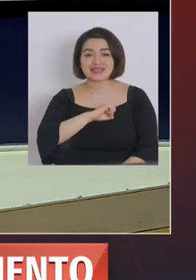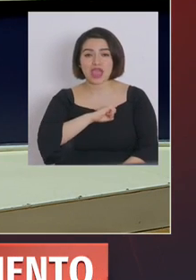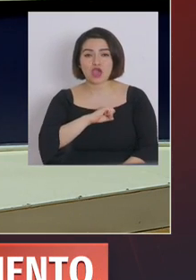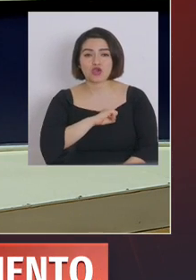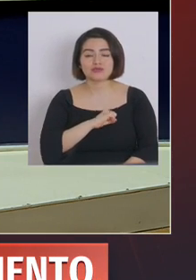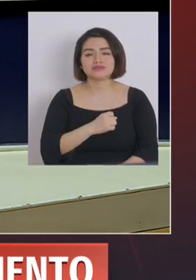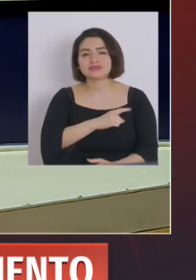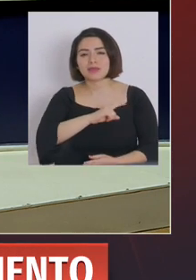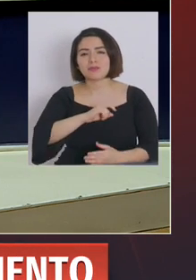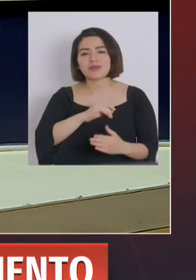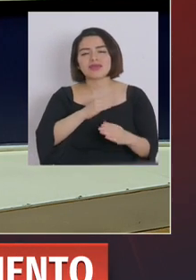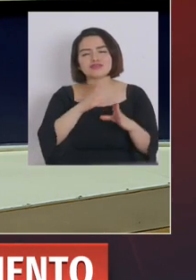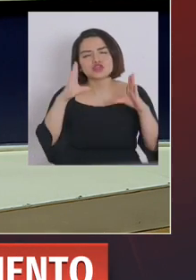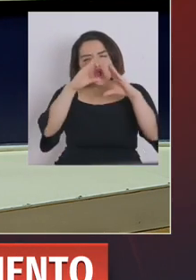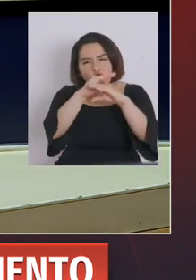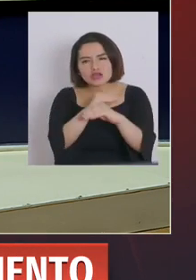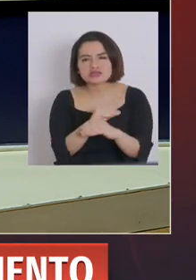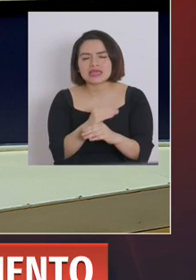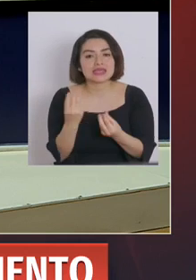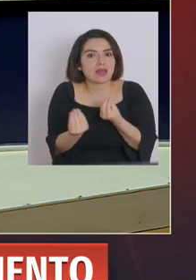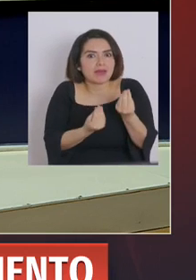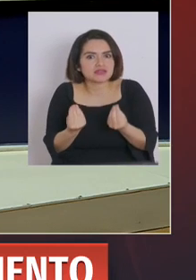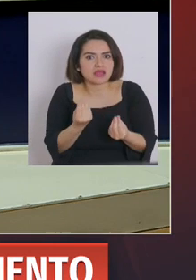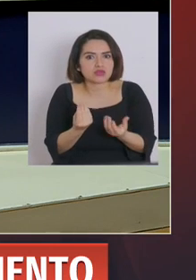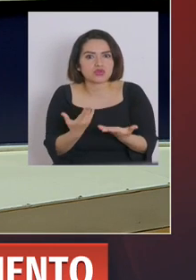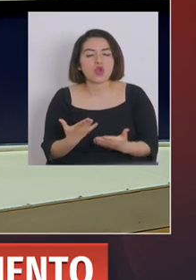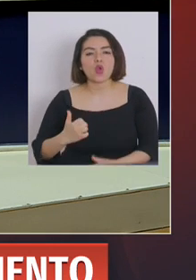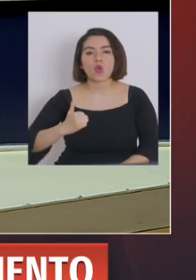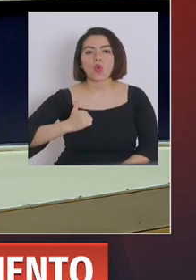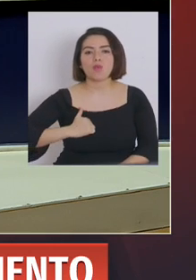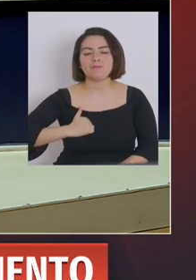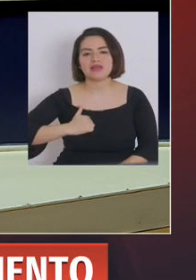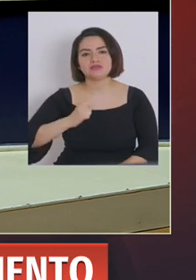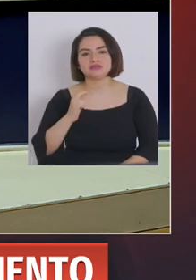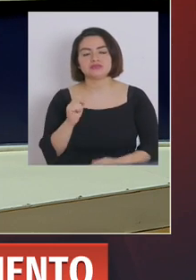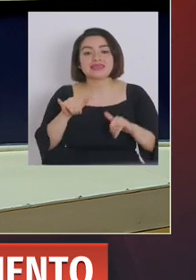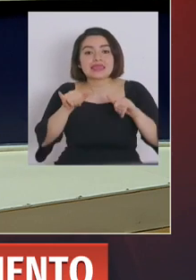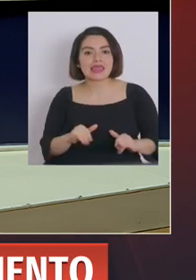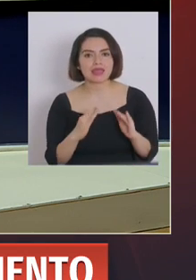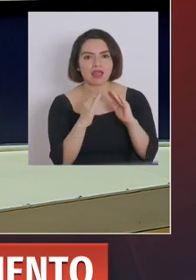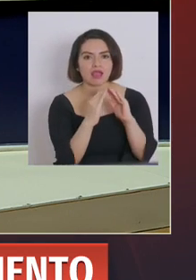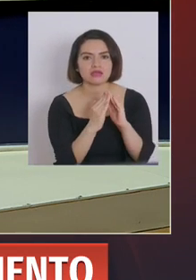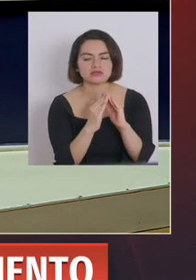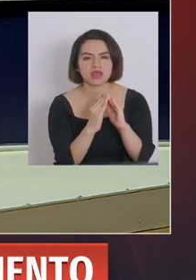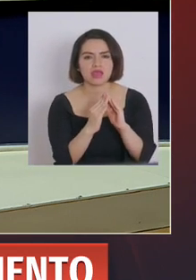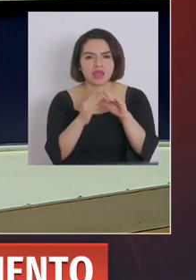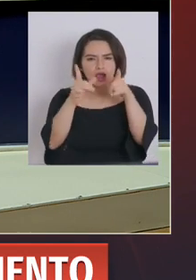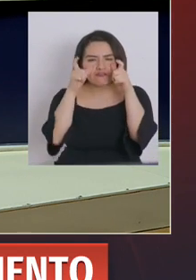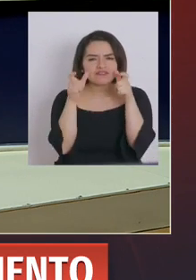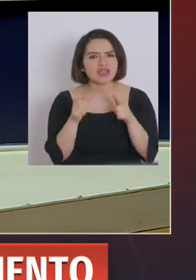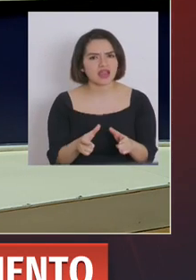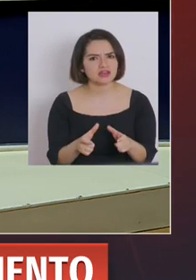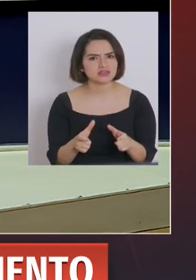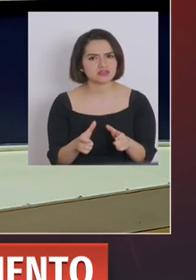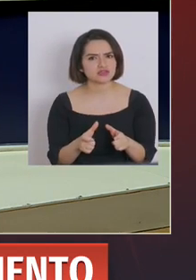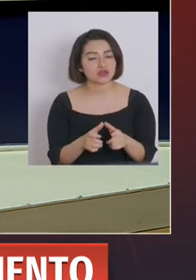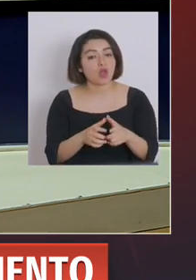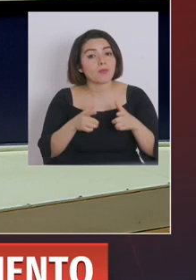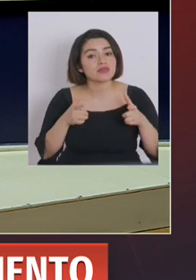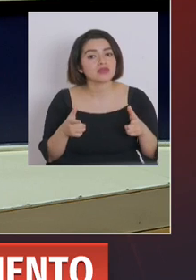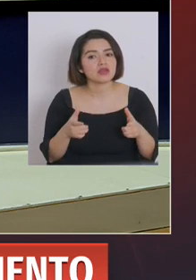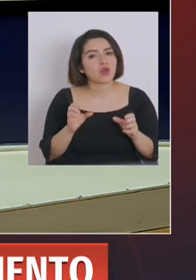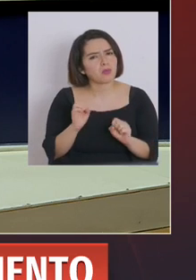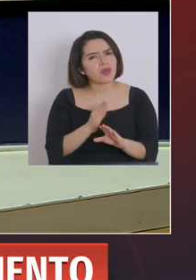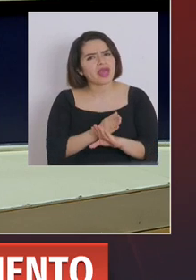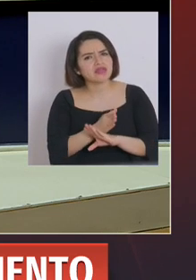las denuncias. ¿Qué está pasando con el cumplimiento del toque de queda? ¿Se aumentará la fiscalización o está la opción de atrasar